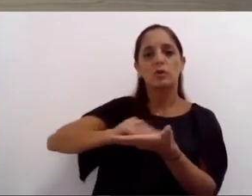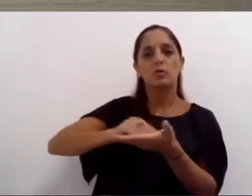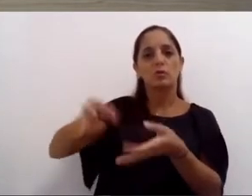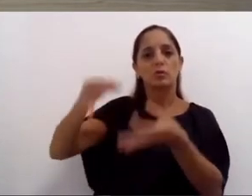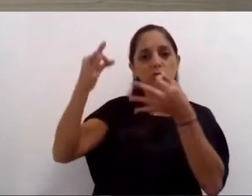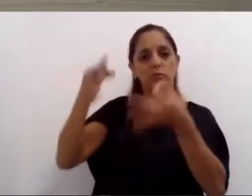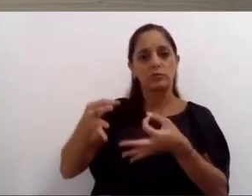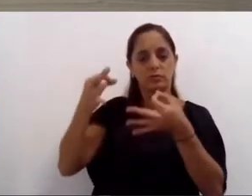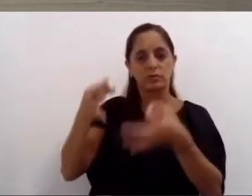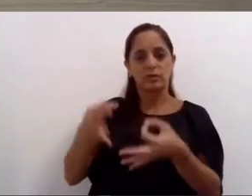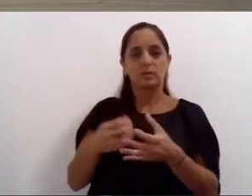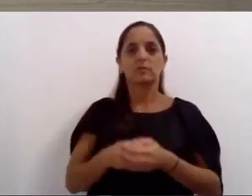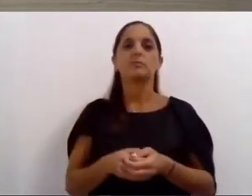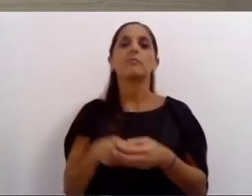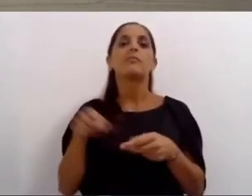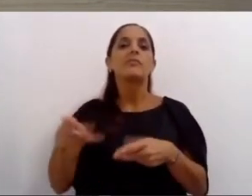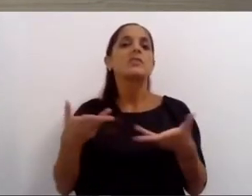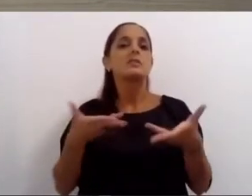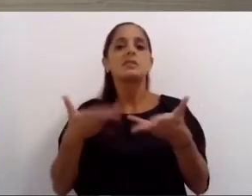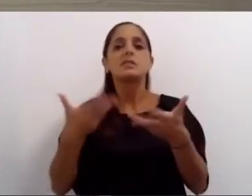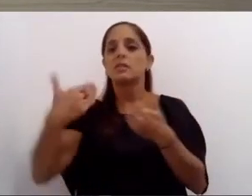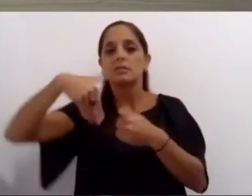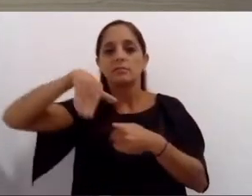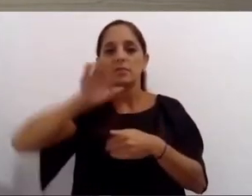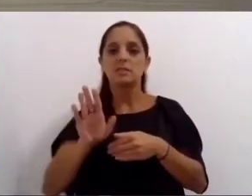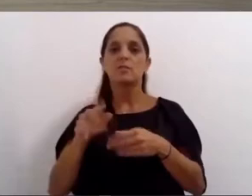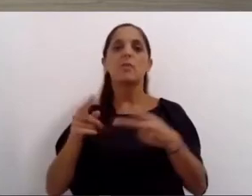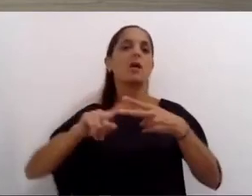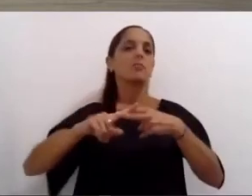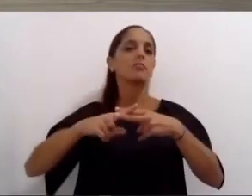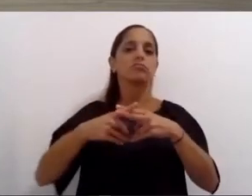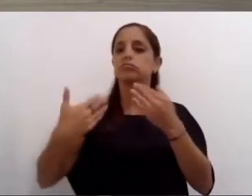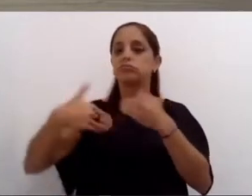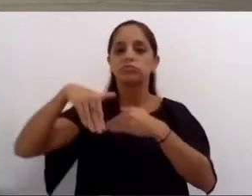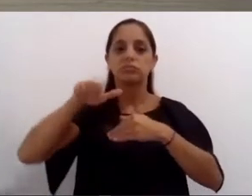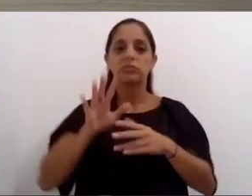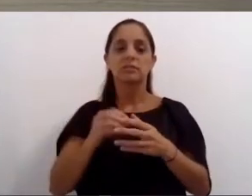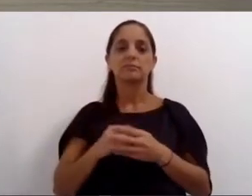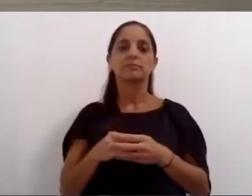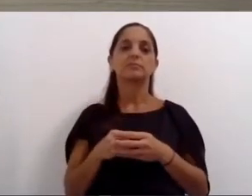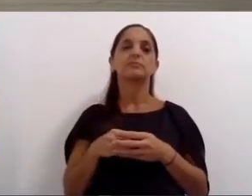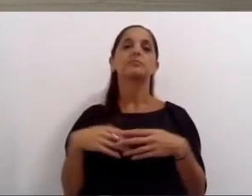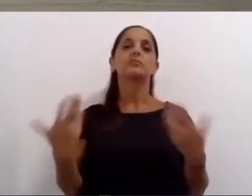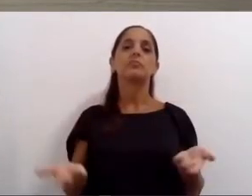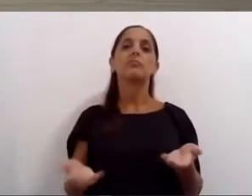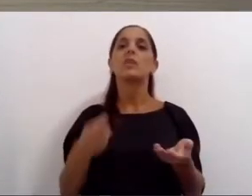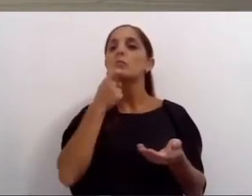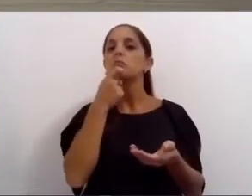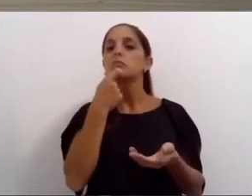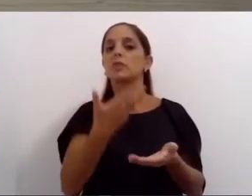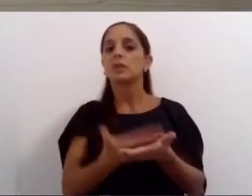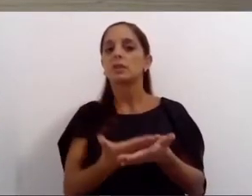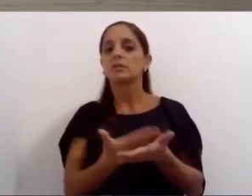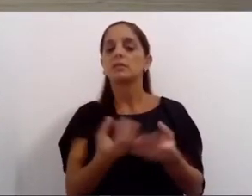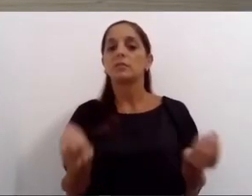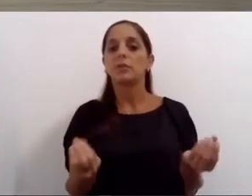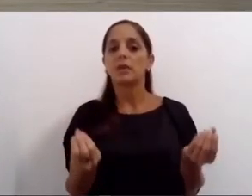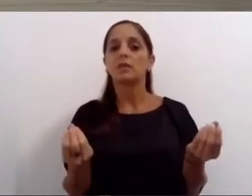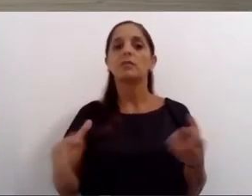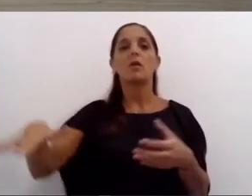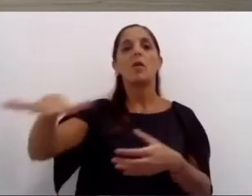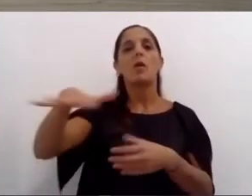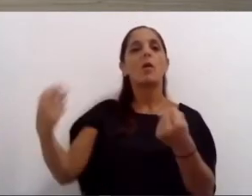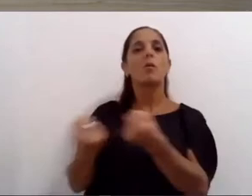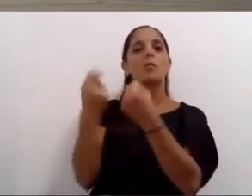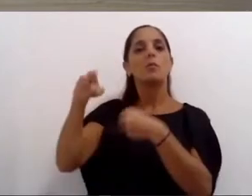dotación de infraestructura y servicios junto a ese proyecto se sumaron dos iniciativas la creación de parques agrarios del concejal Tognoli